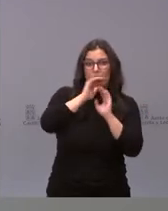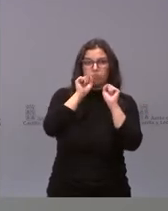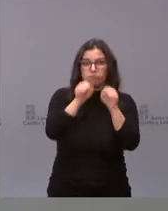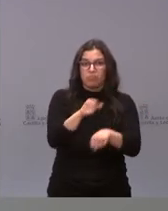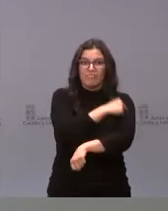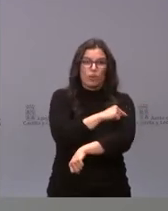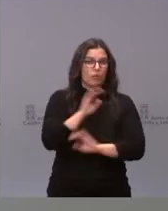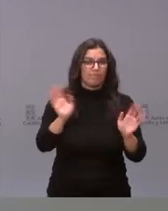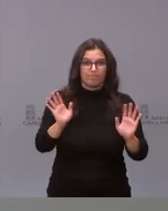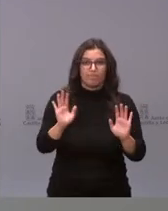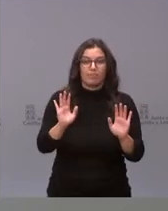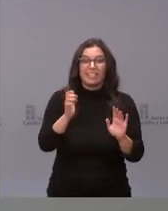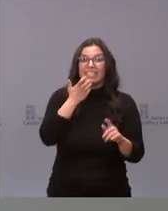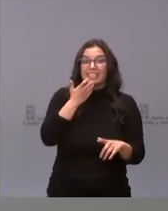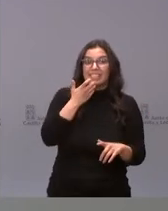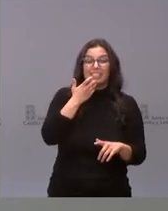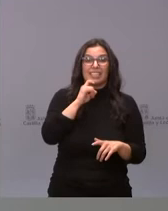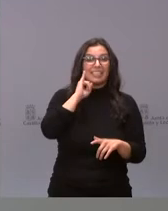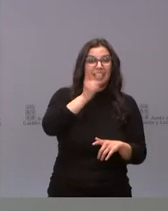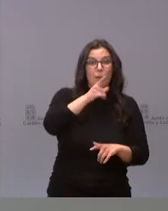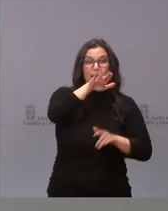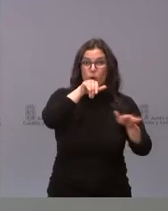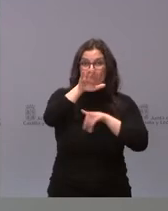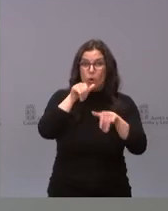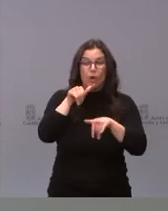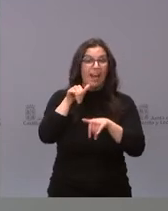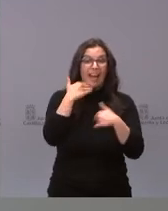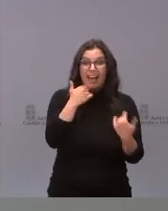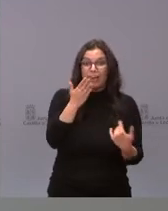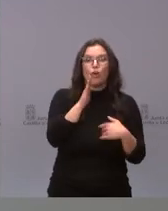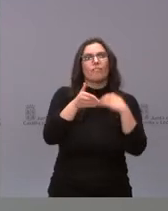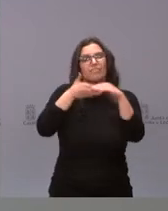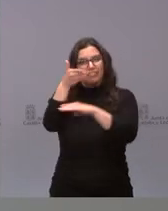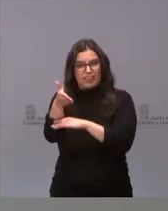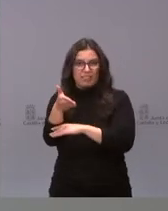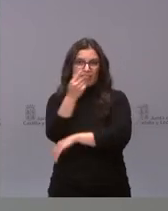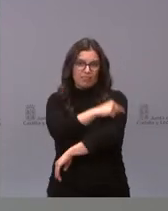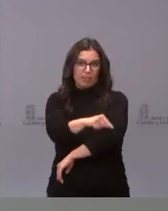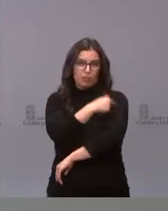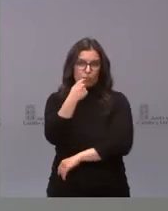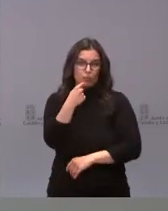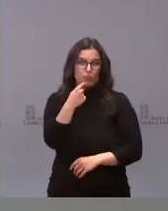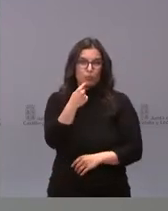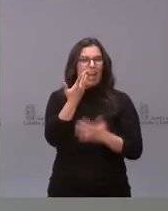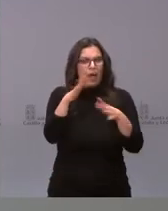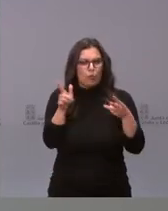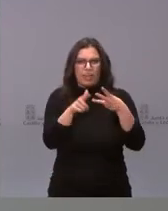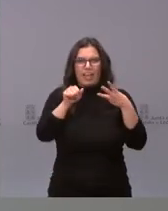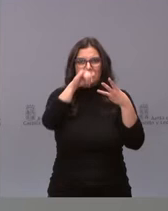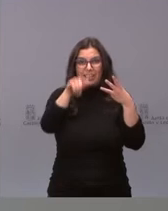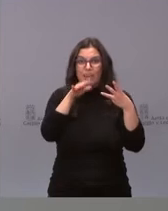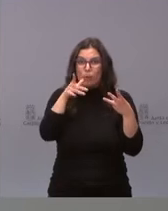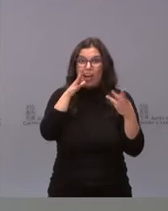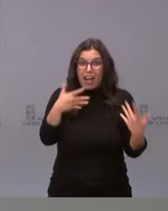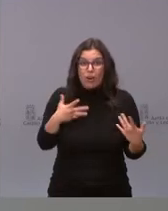ahora mismo nos están convocando para la vacuna de AstraZeneca, vayamos a vacunarnos porque es cuando merece la